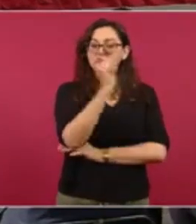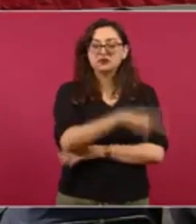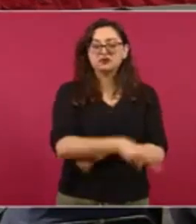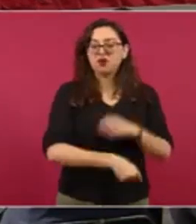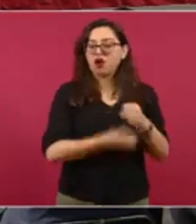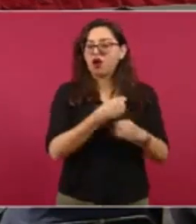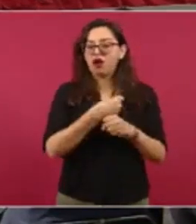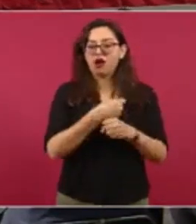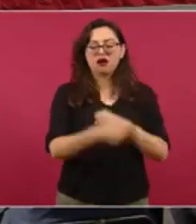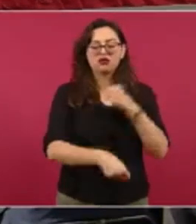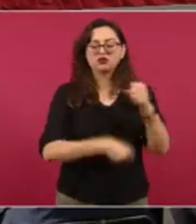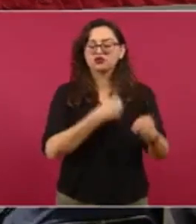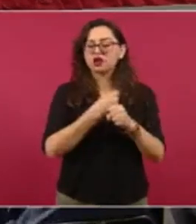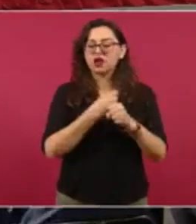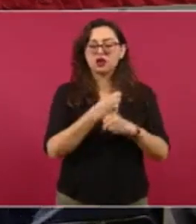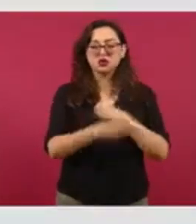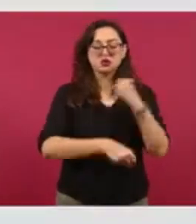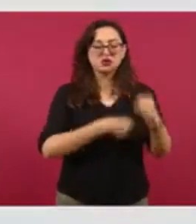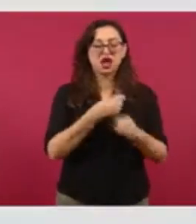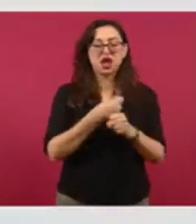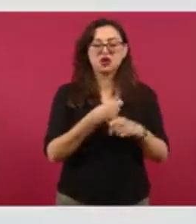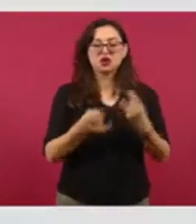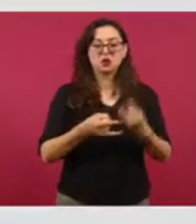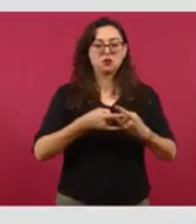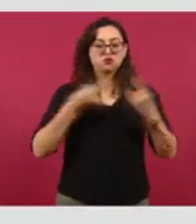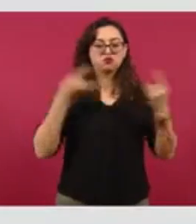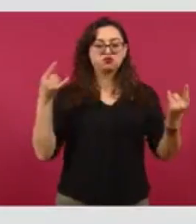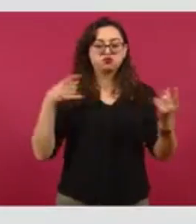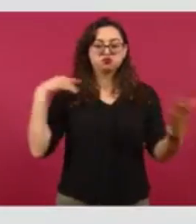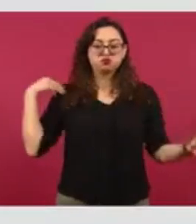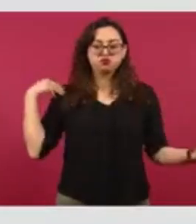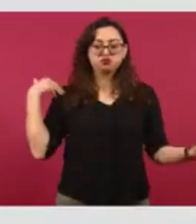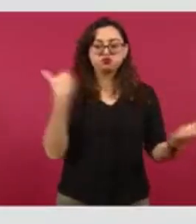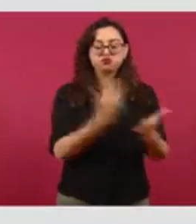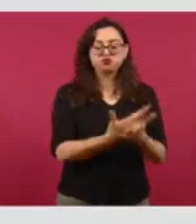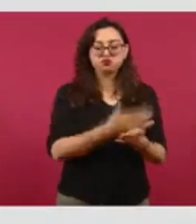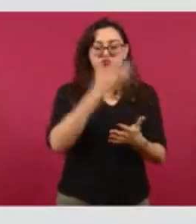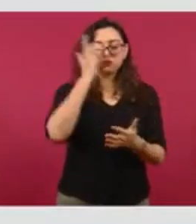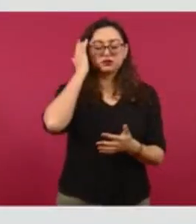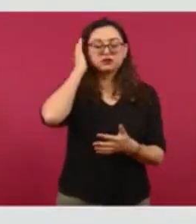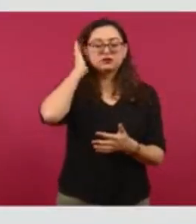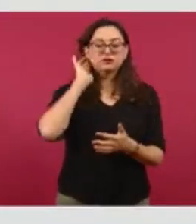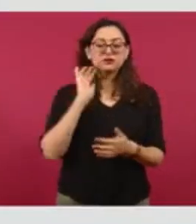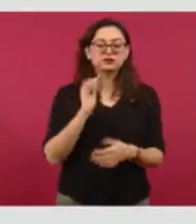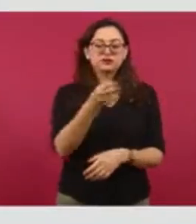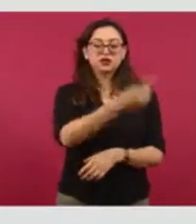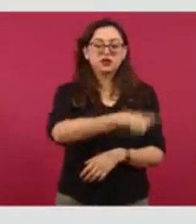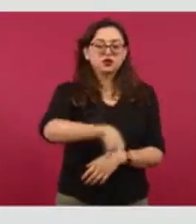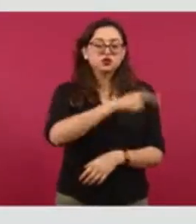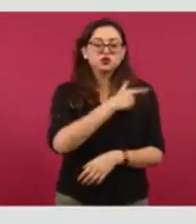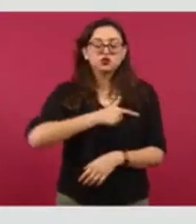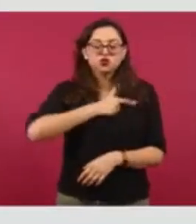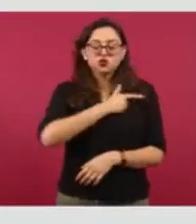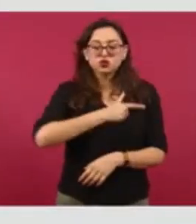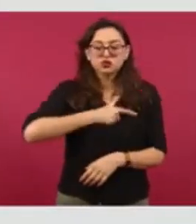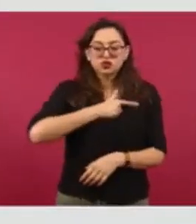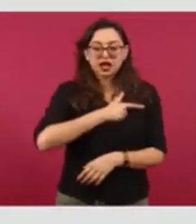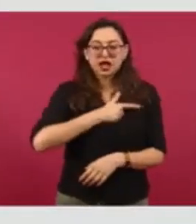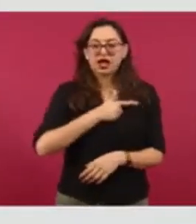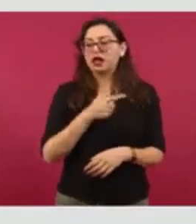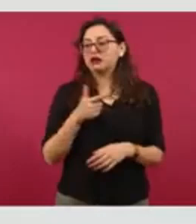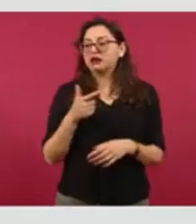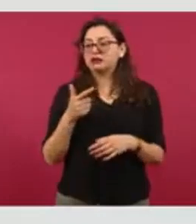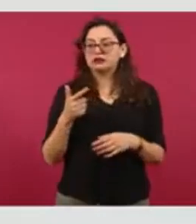de otras cosas, son partidarios de mantener el statu quo, de que nada